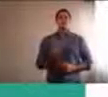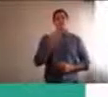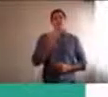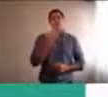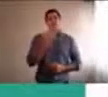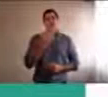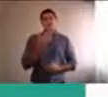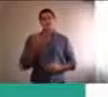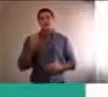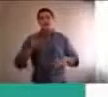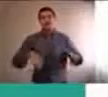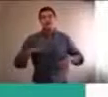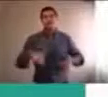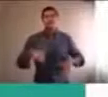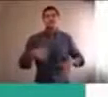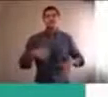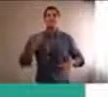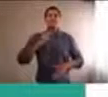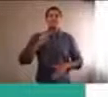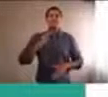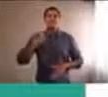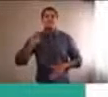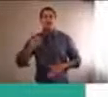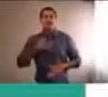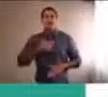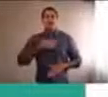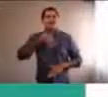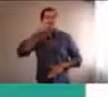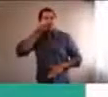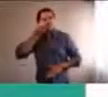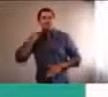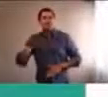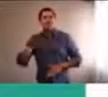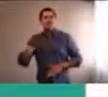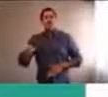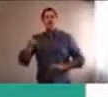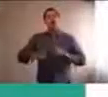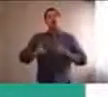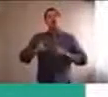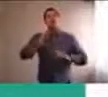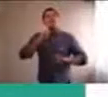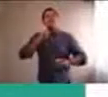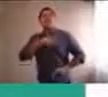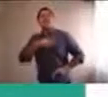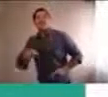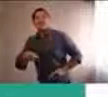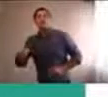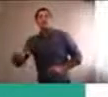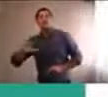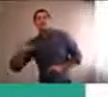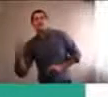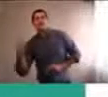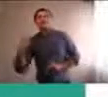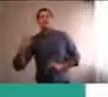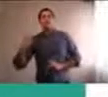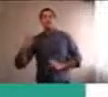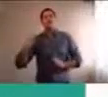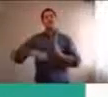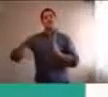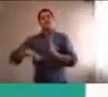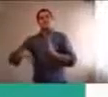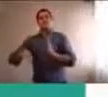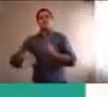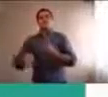acompaño? ¿A la de quinto grado que tiene que hacer sus deberes y le cuesta porque todavía no es autónoma? O